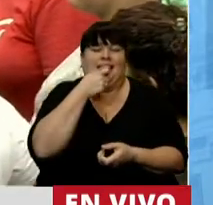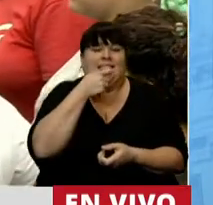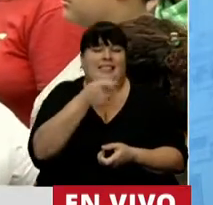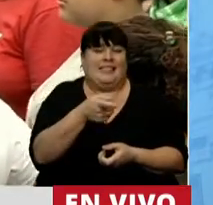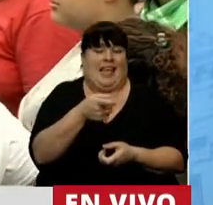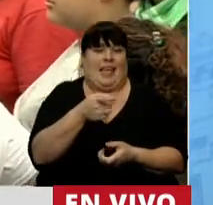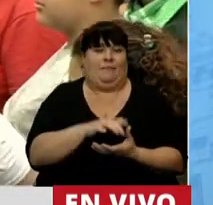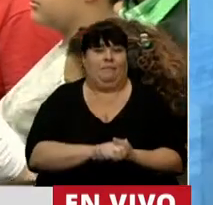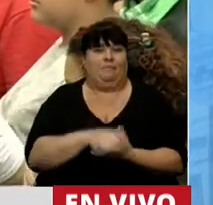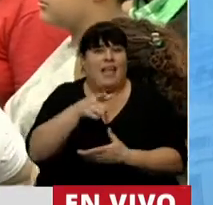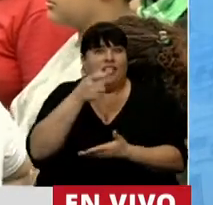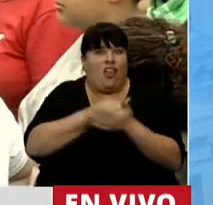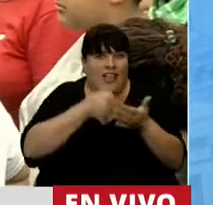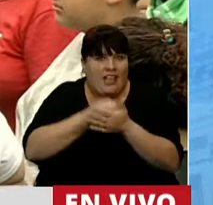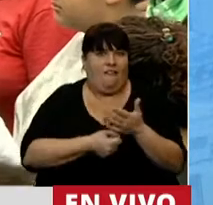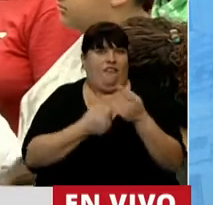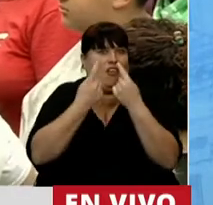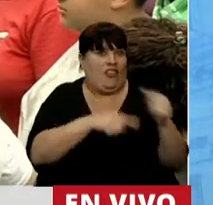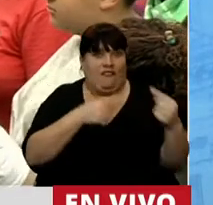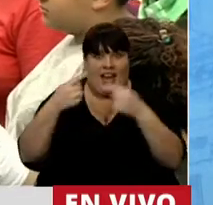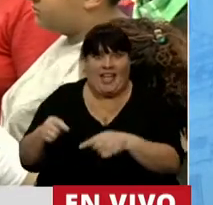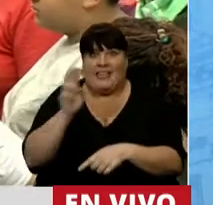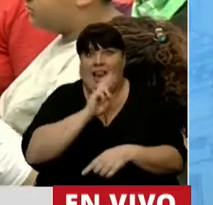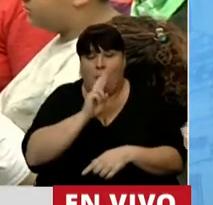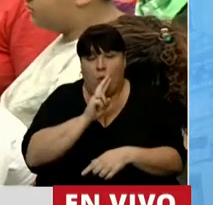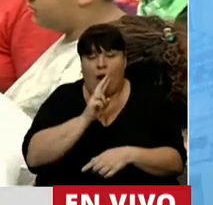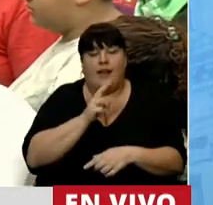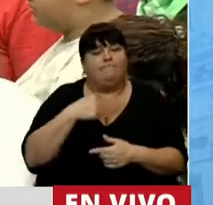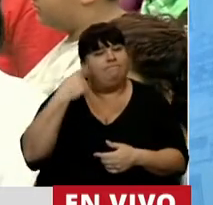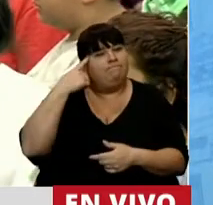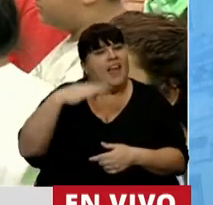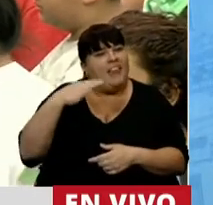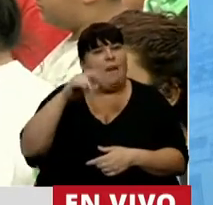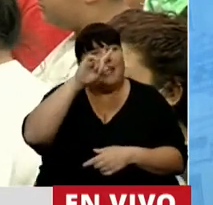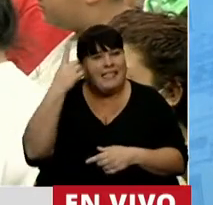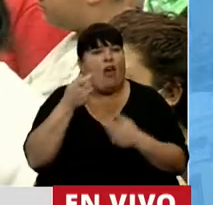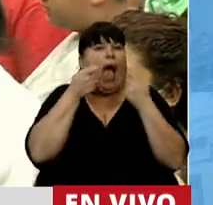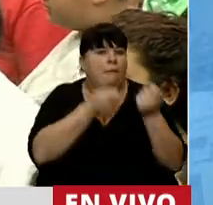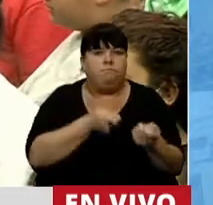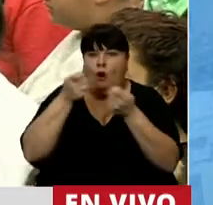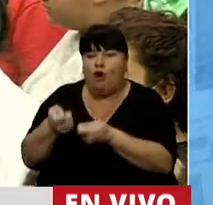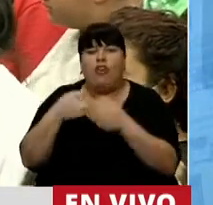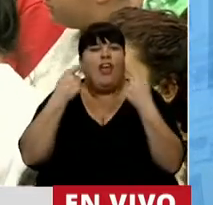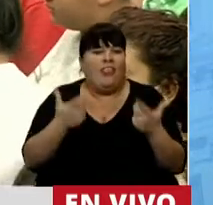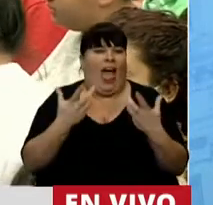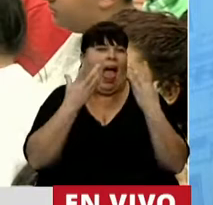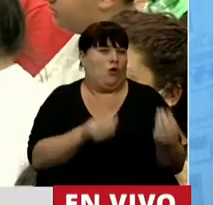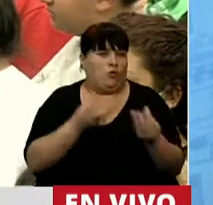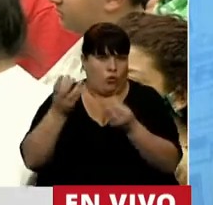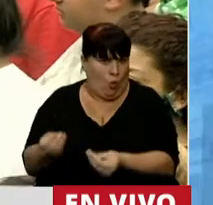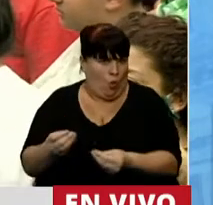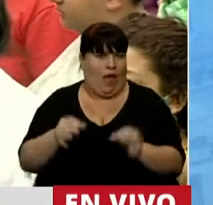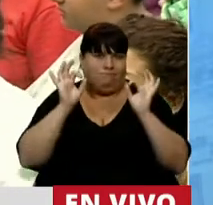desafíos distintos que tienen las mujeres, nosotros tengamos un Estado que esté acompañando y que esté asegurando la asistencia